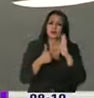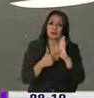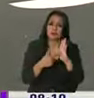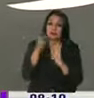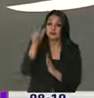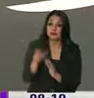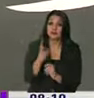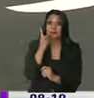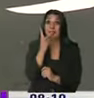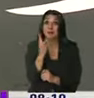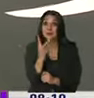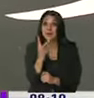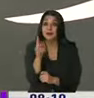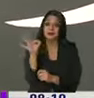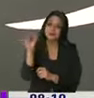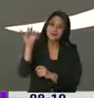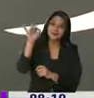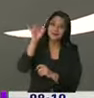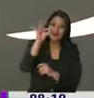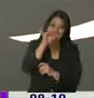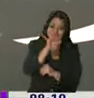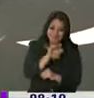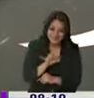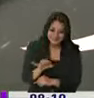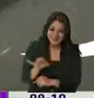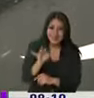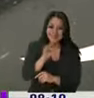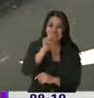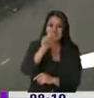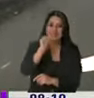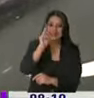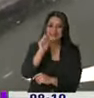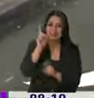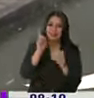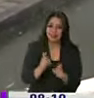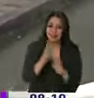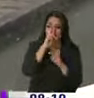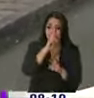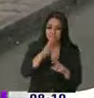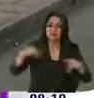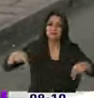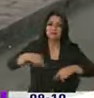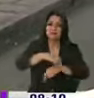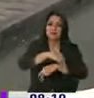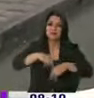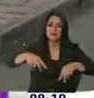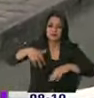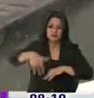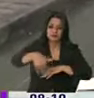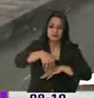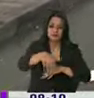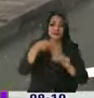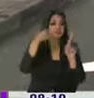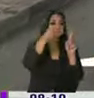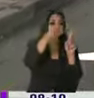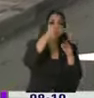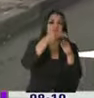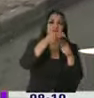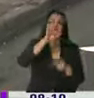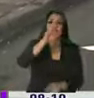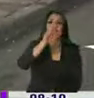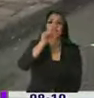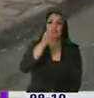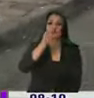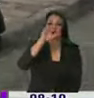ciudadanía vea estos Quindes pintados en la calzada, obviamente tendrá que respetar los pasos cebra. Vamos a hablar con Fausto Miranda, quien es el